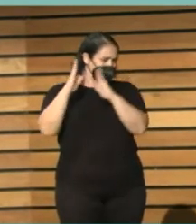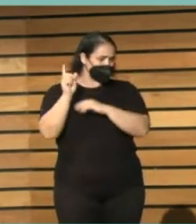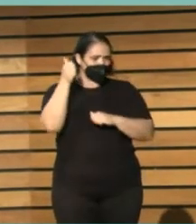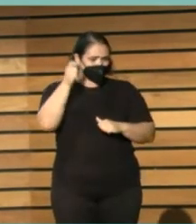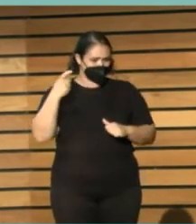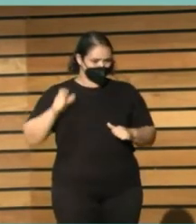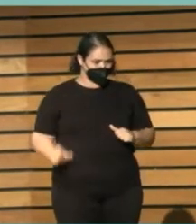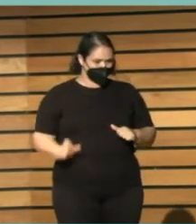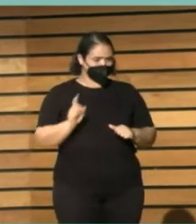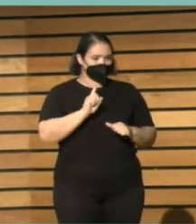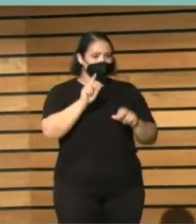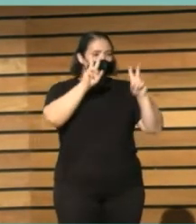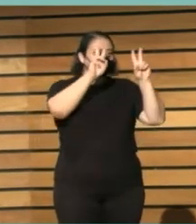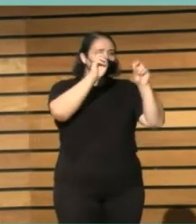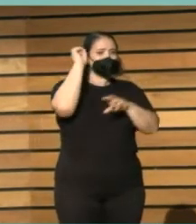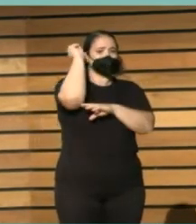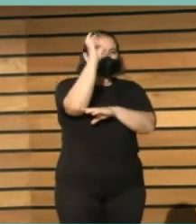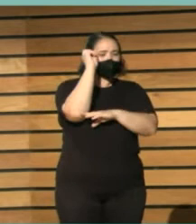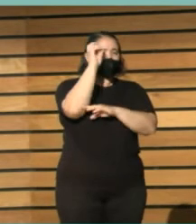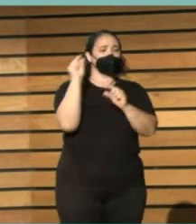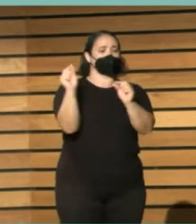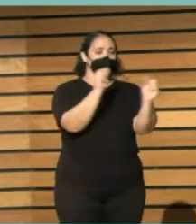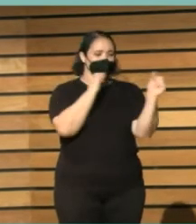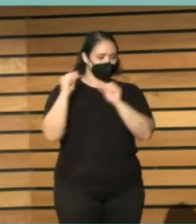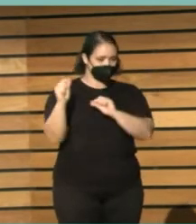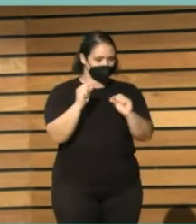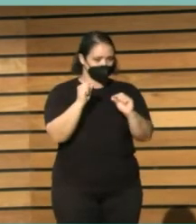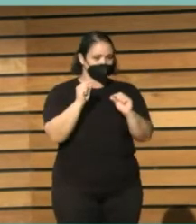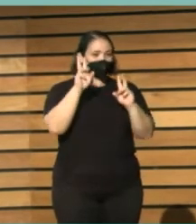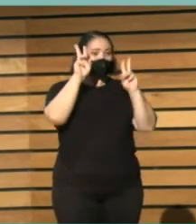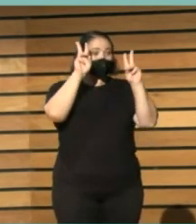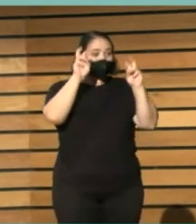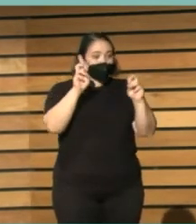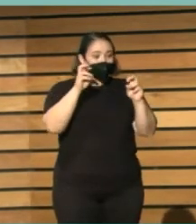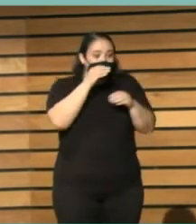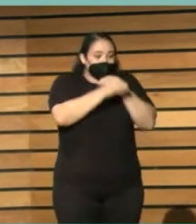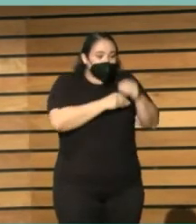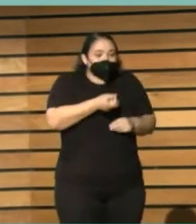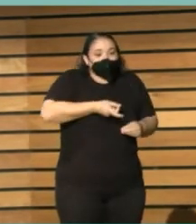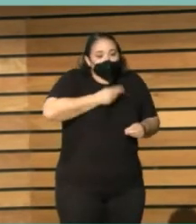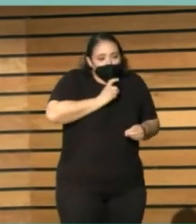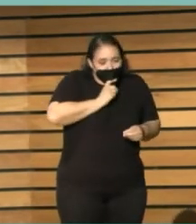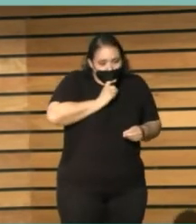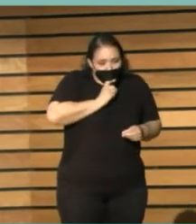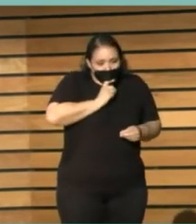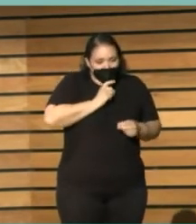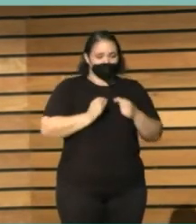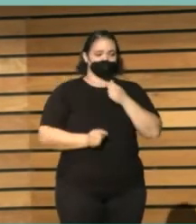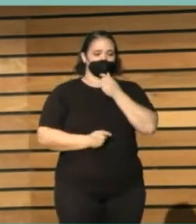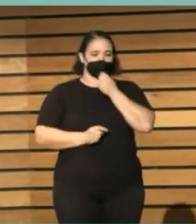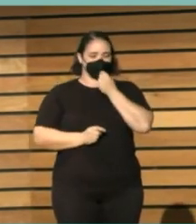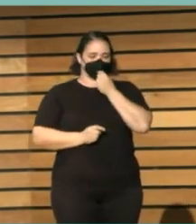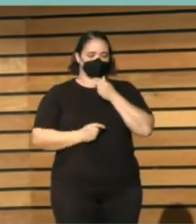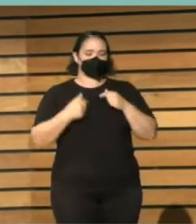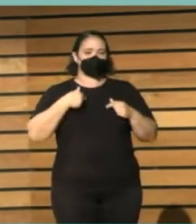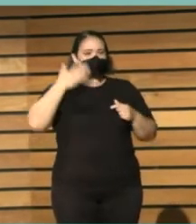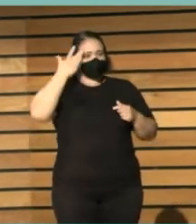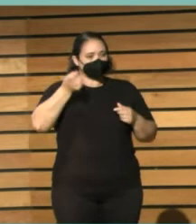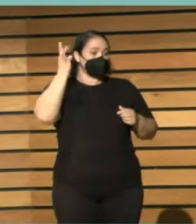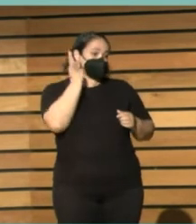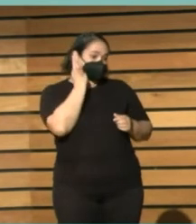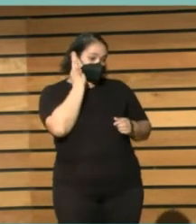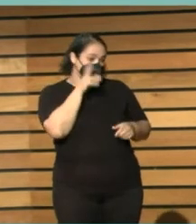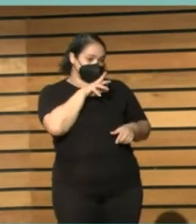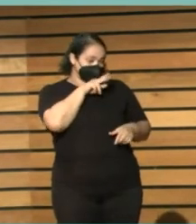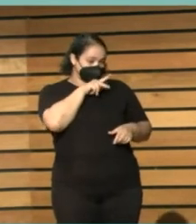serían temas de ponencias y de discusiones sino sobre el tratamiento de esto y a mí se me ocurre apuntar